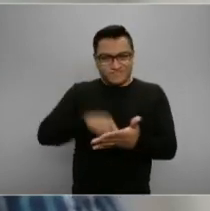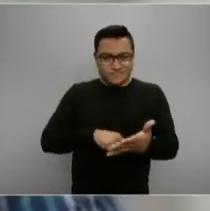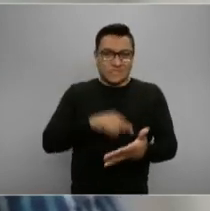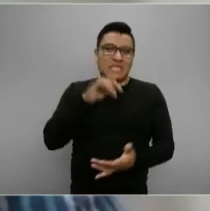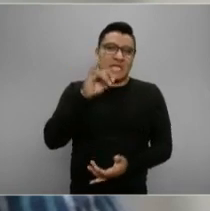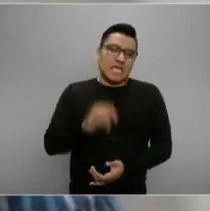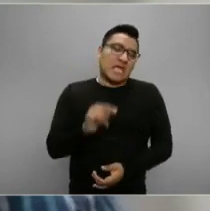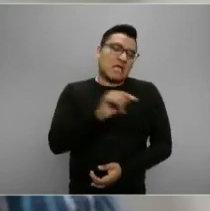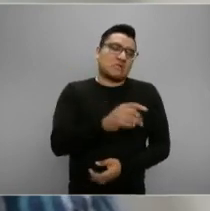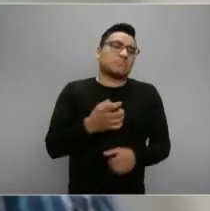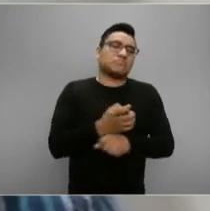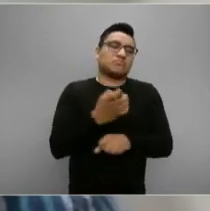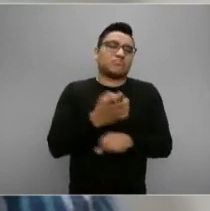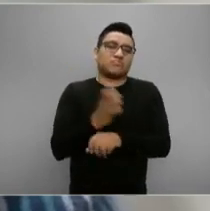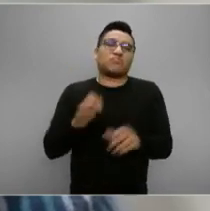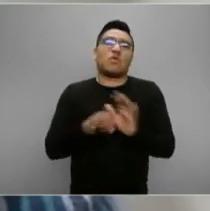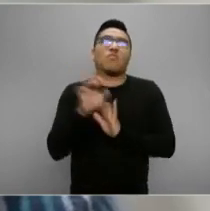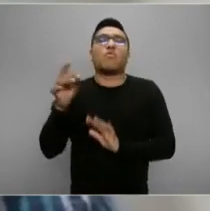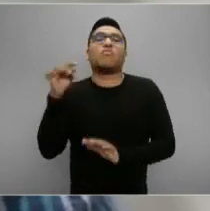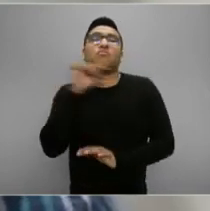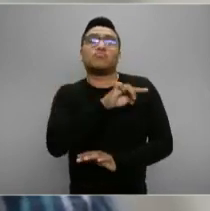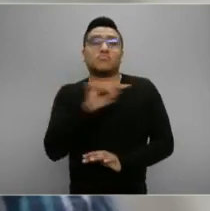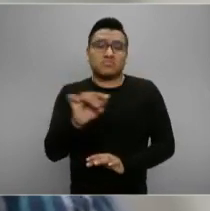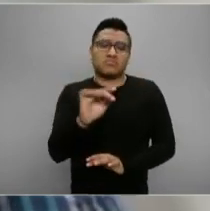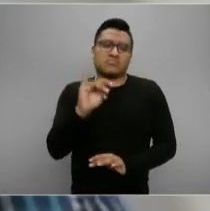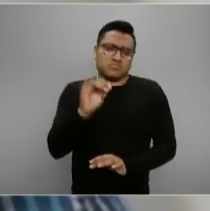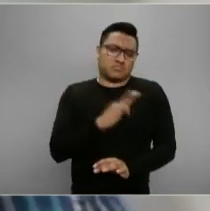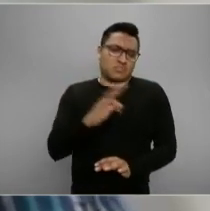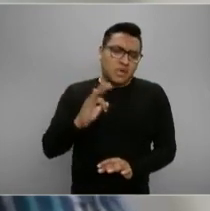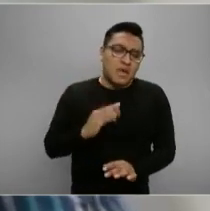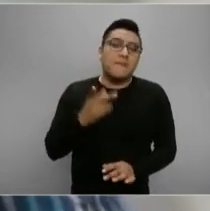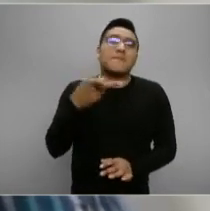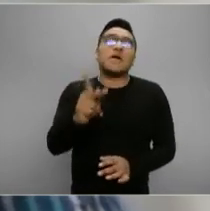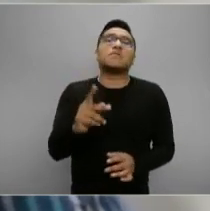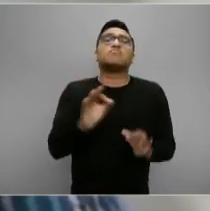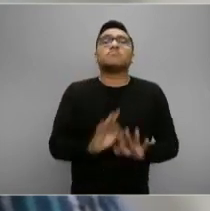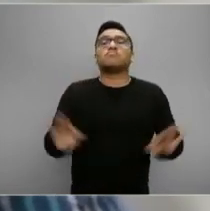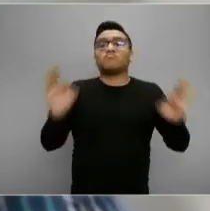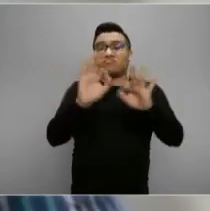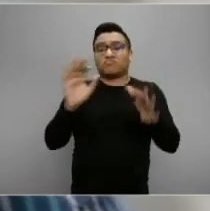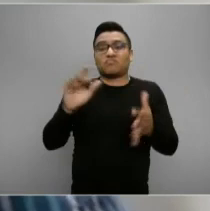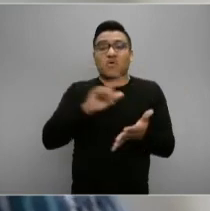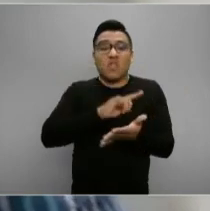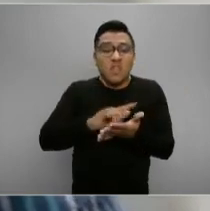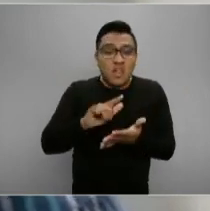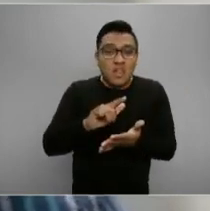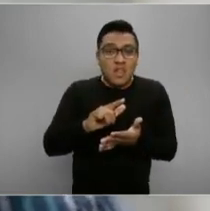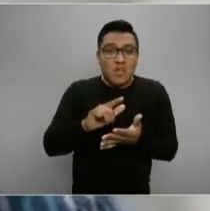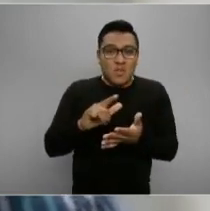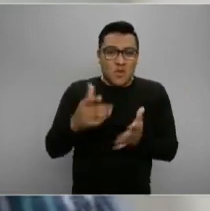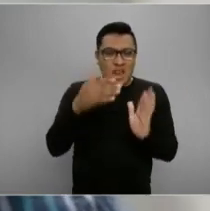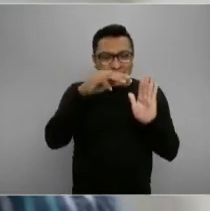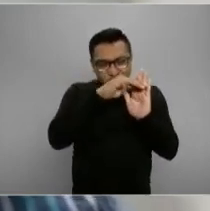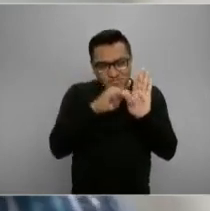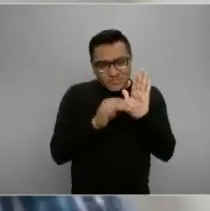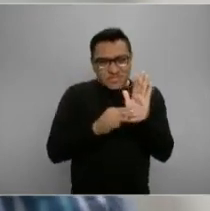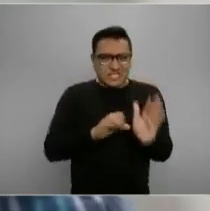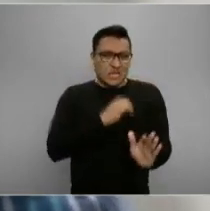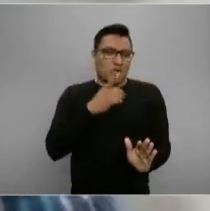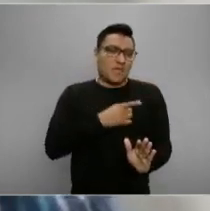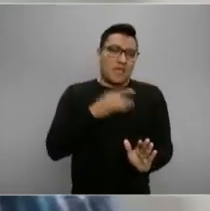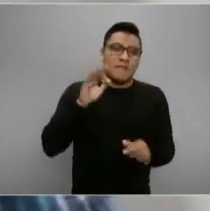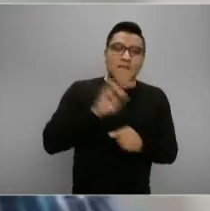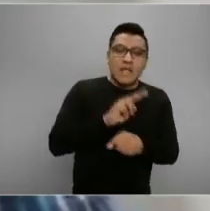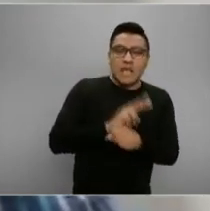que nos están diciendo, bueno, siempre y cuando ustedes mantengan un protocolo de salubridad en cada una de las obras. Esto quiere decir, digamos, que los trabajadores tengan,